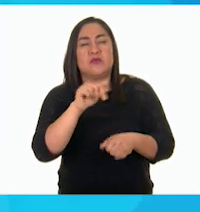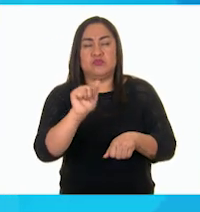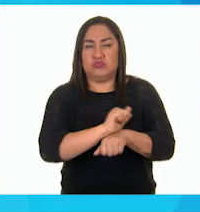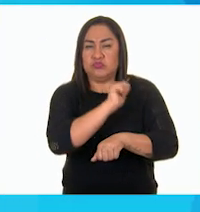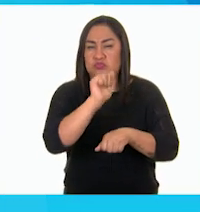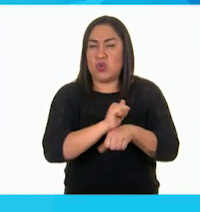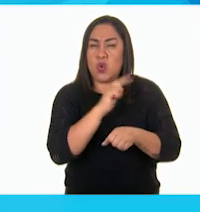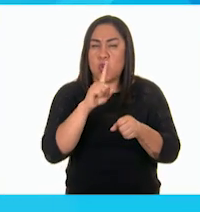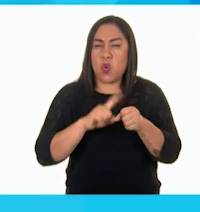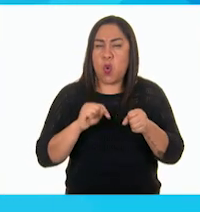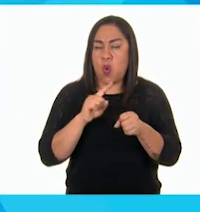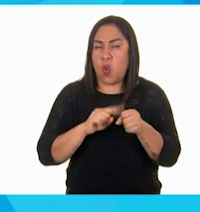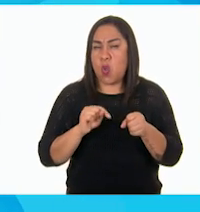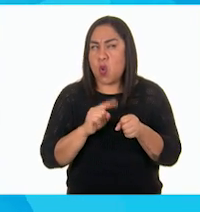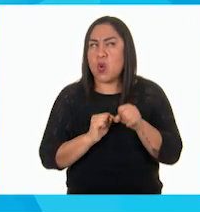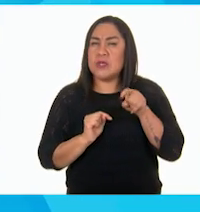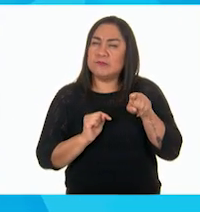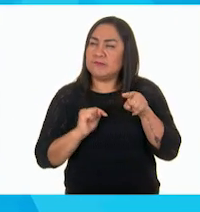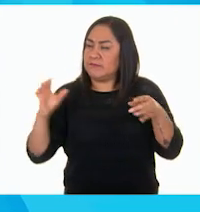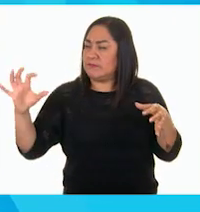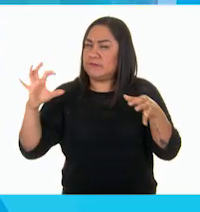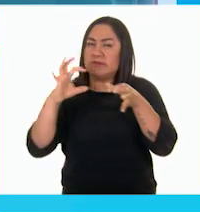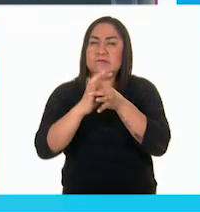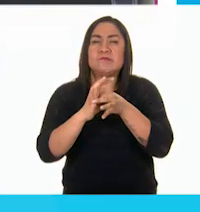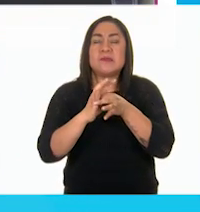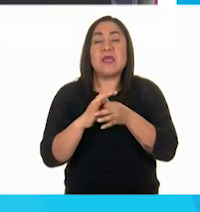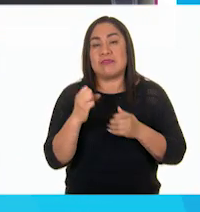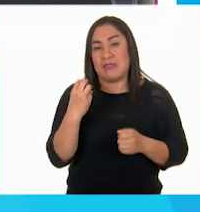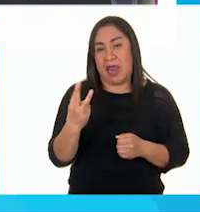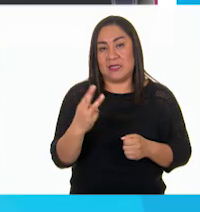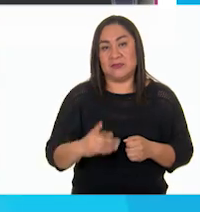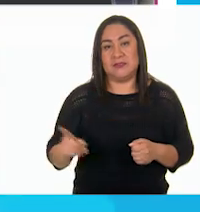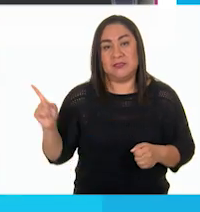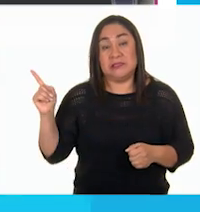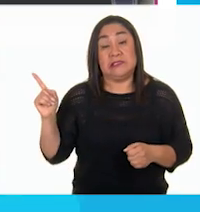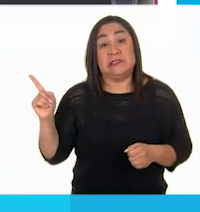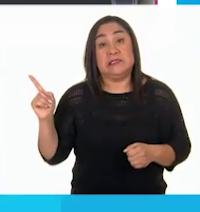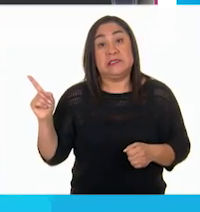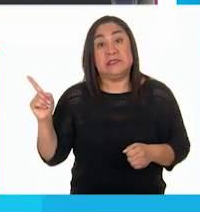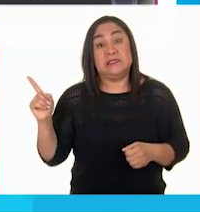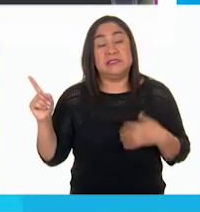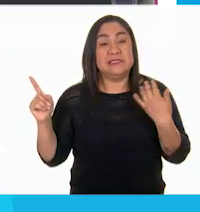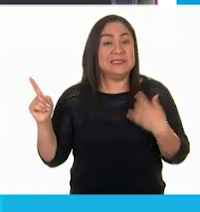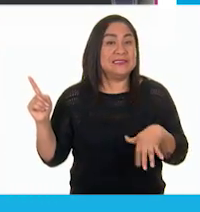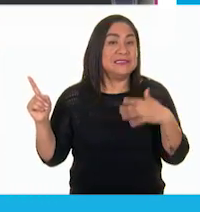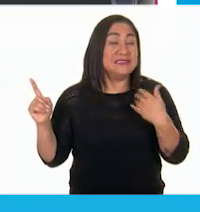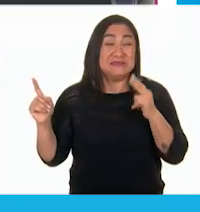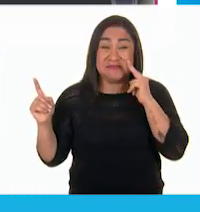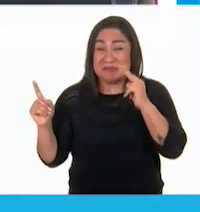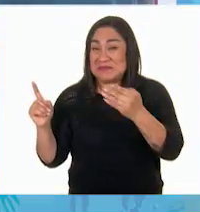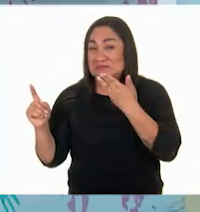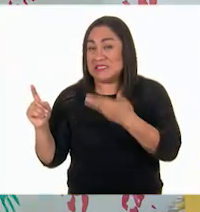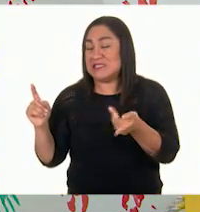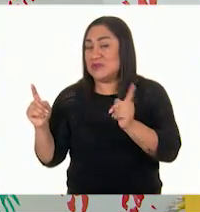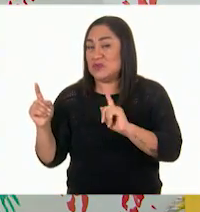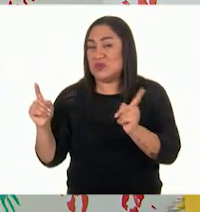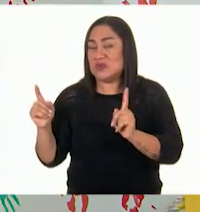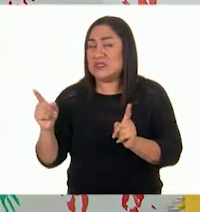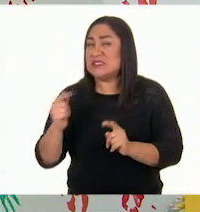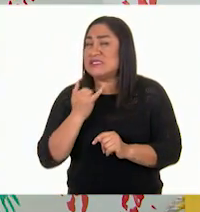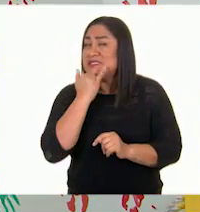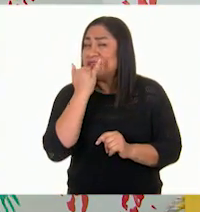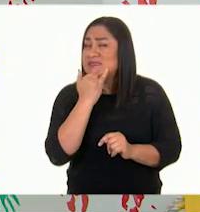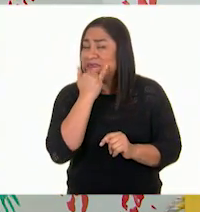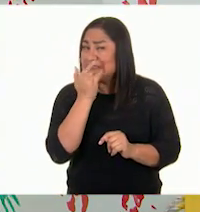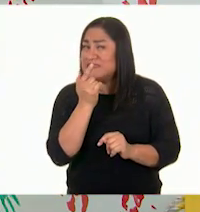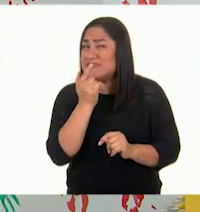la tenemos que relacionar con la número tres, pero no se ve muy bien. Al parecer chocó